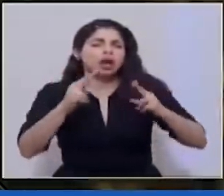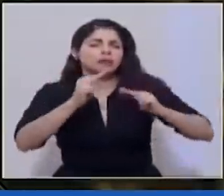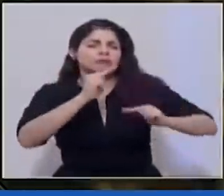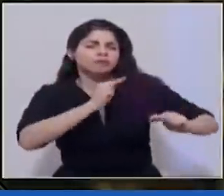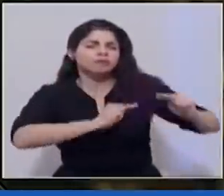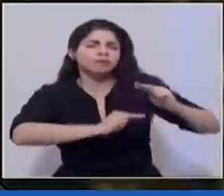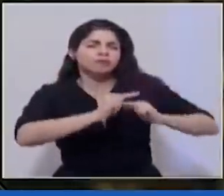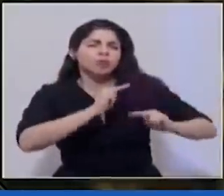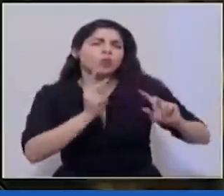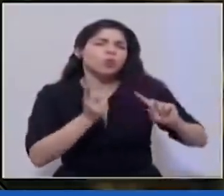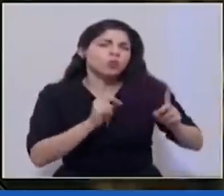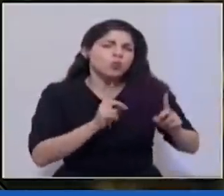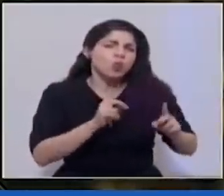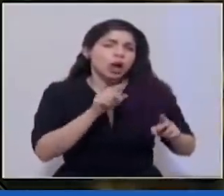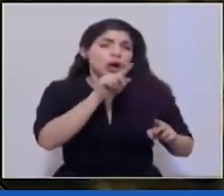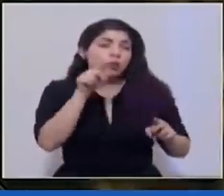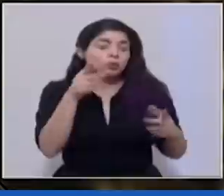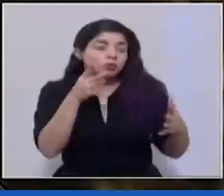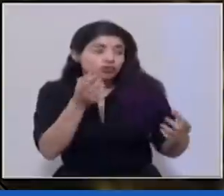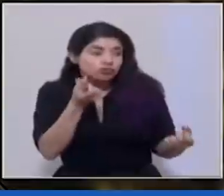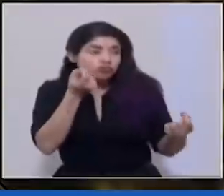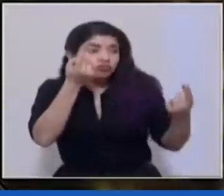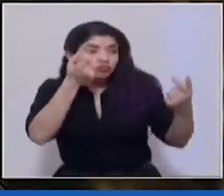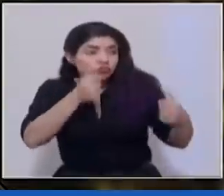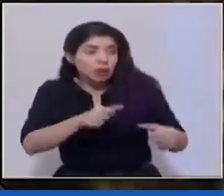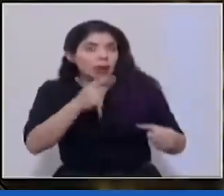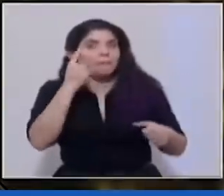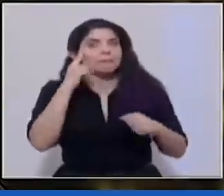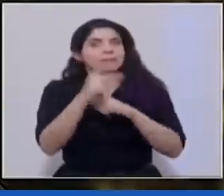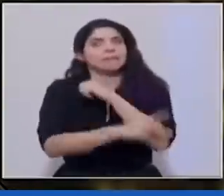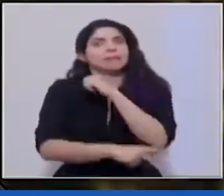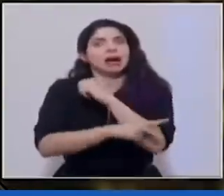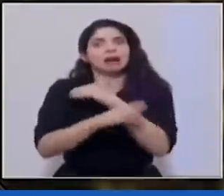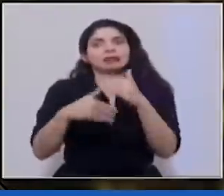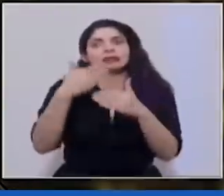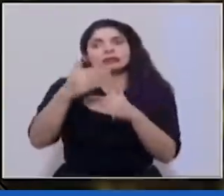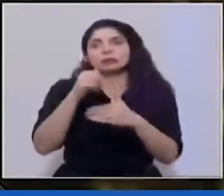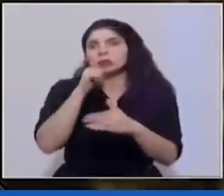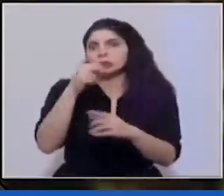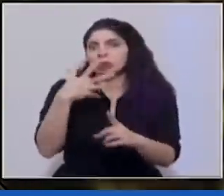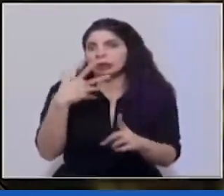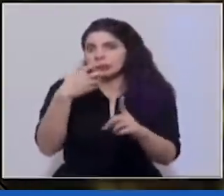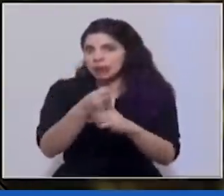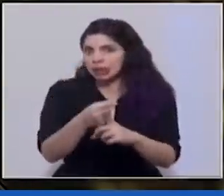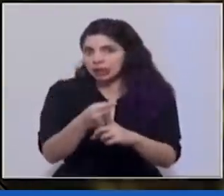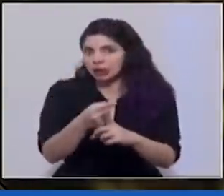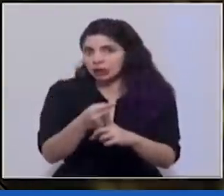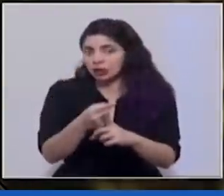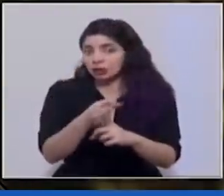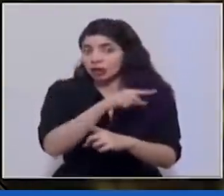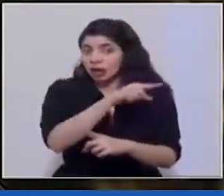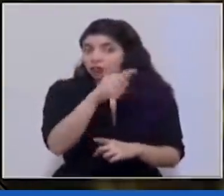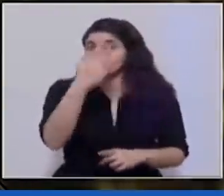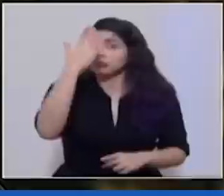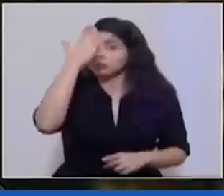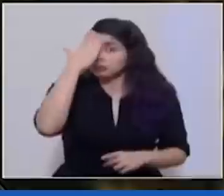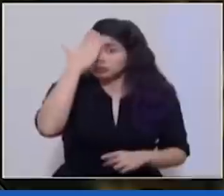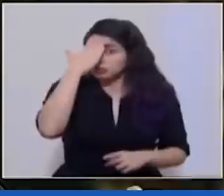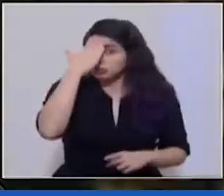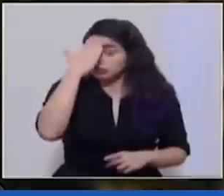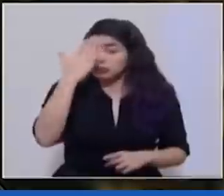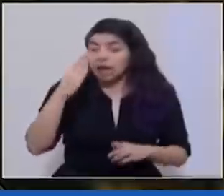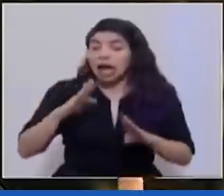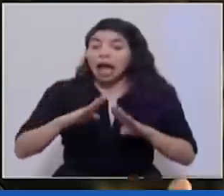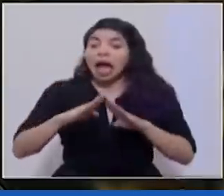están entendidos para que el país no se vea sorprendido en cuanto a que son conscientes de que hay una